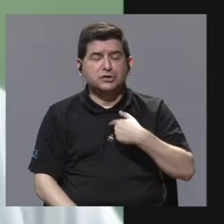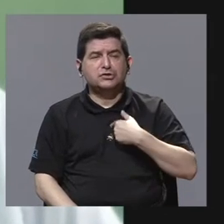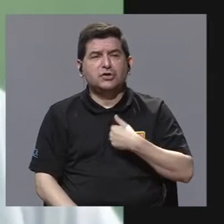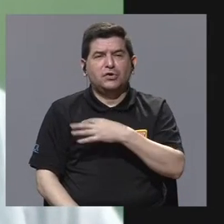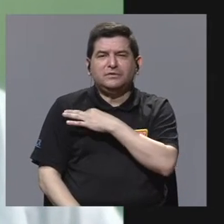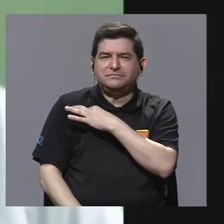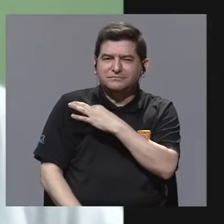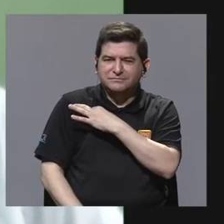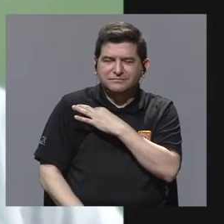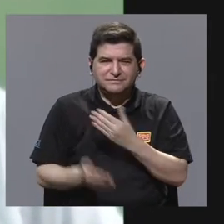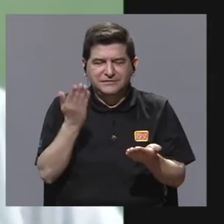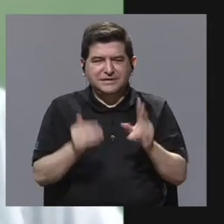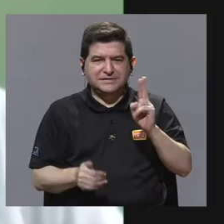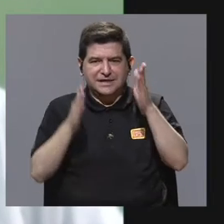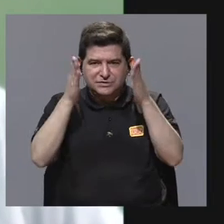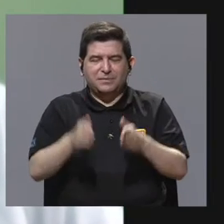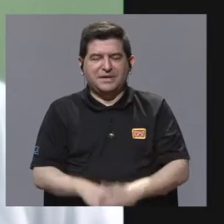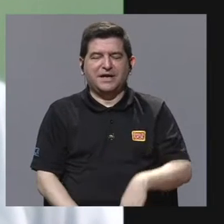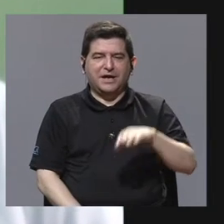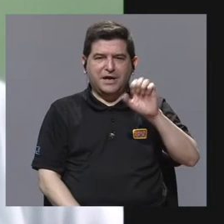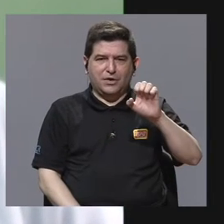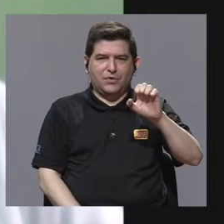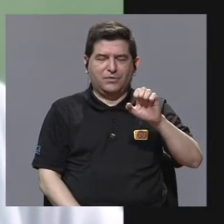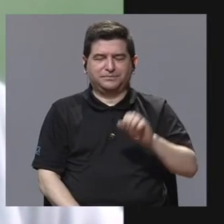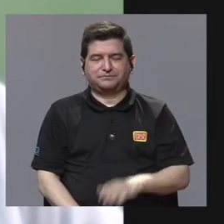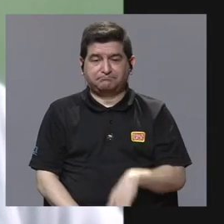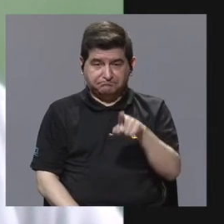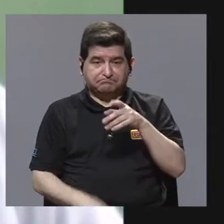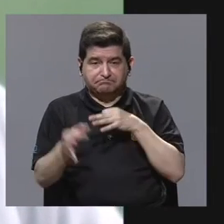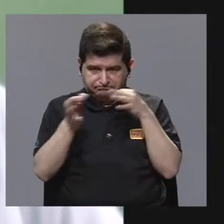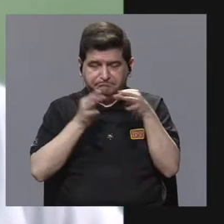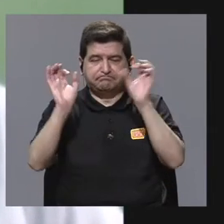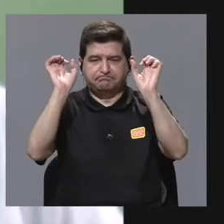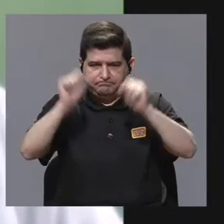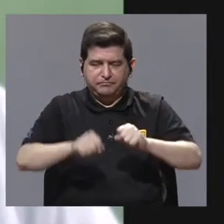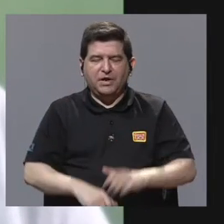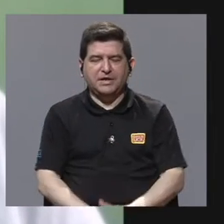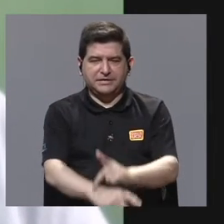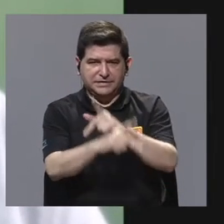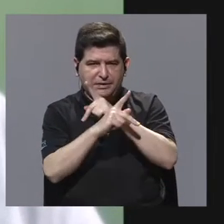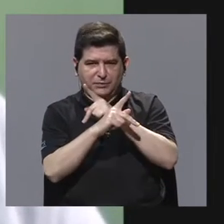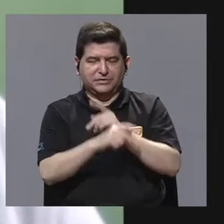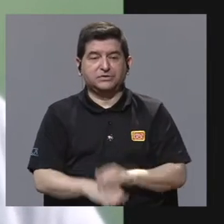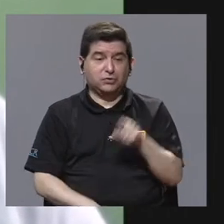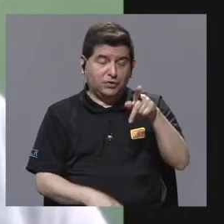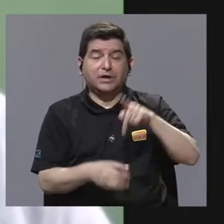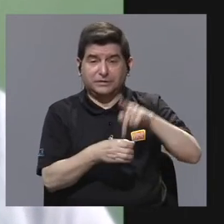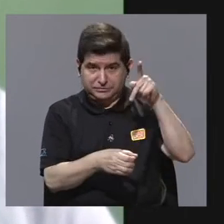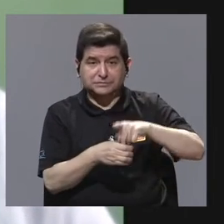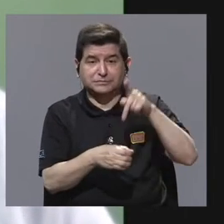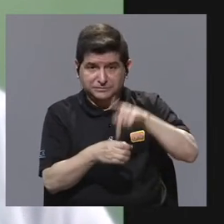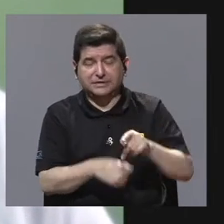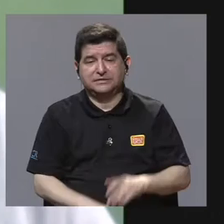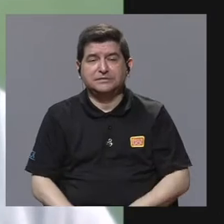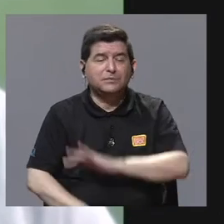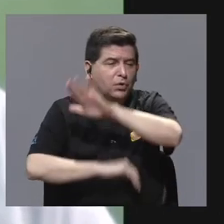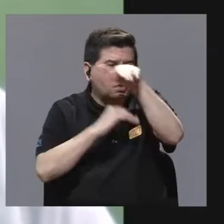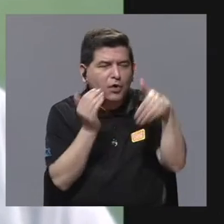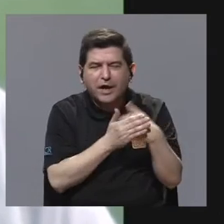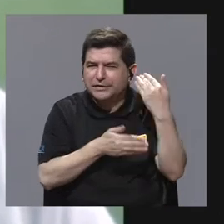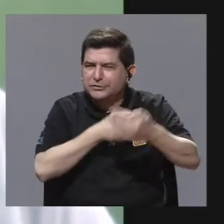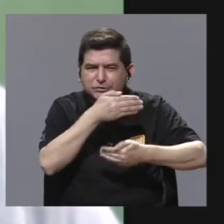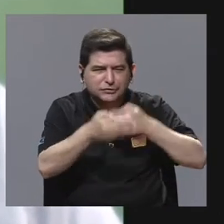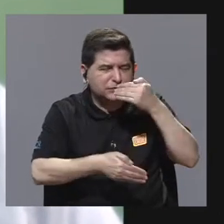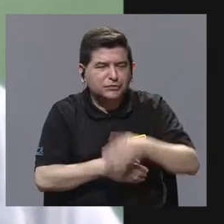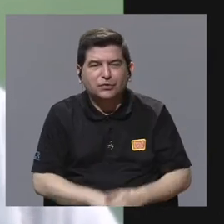yo invitaría a mi colega Eric, que si tiene más detalles sobre ese blindaje, él participó en todo el